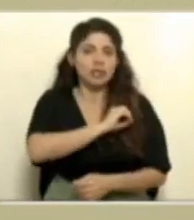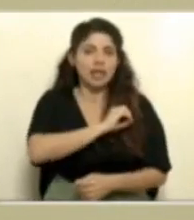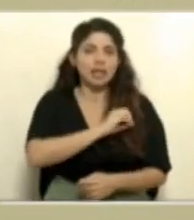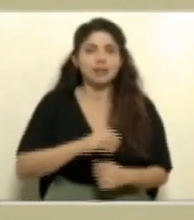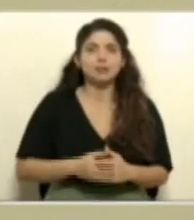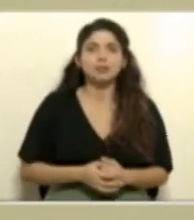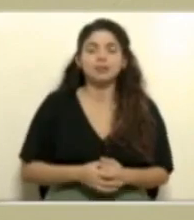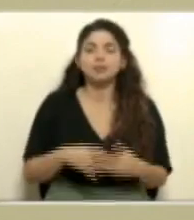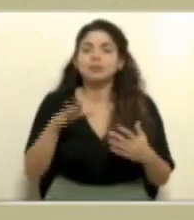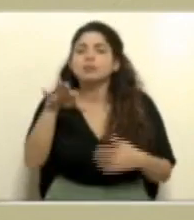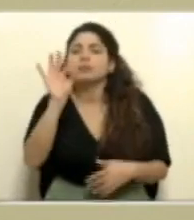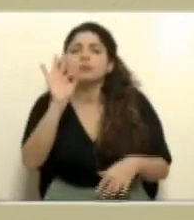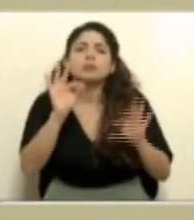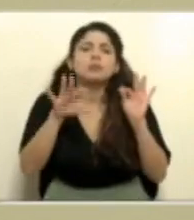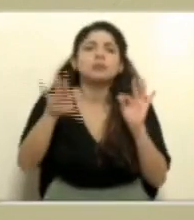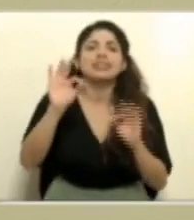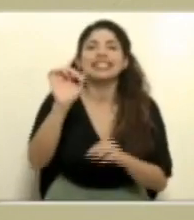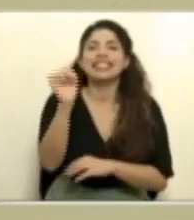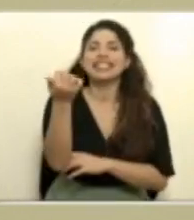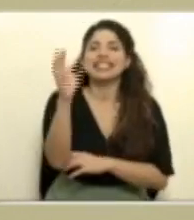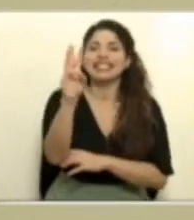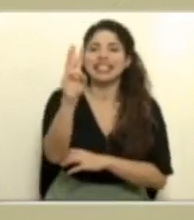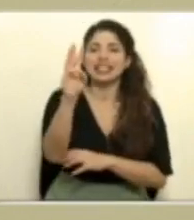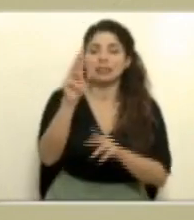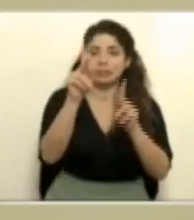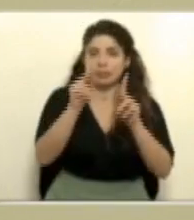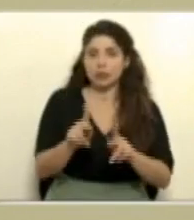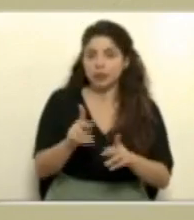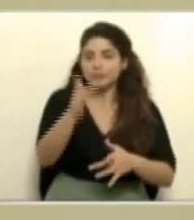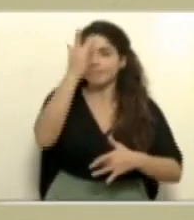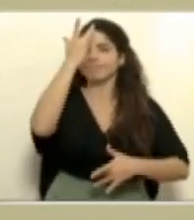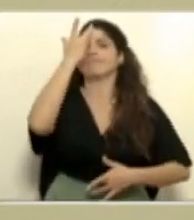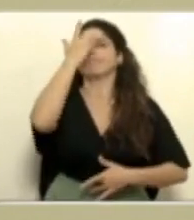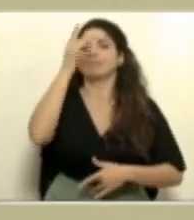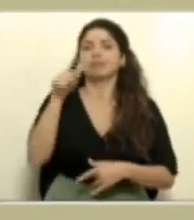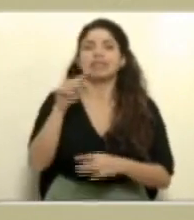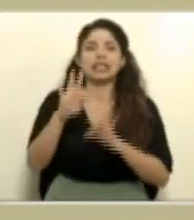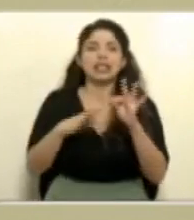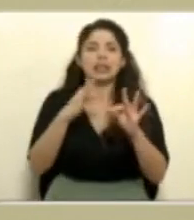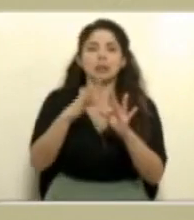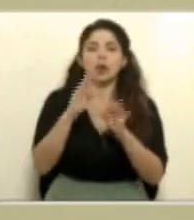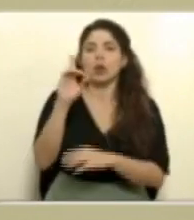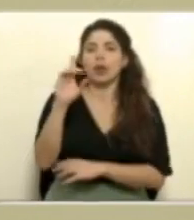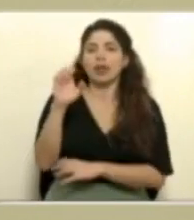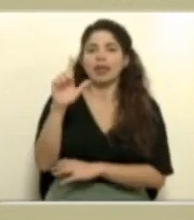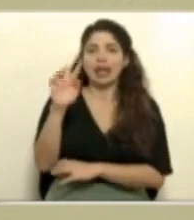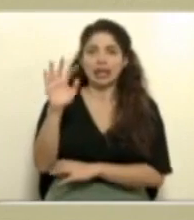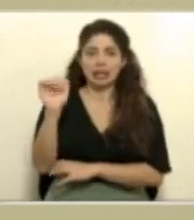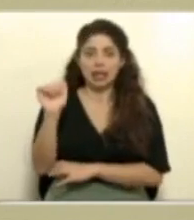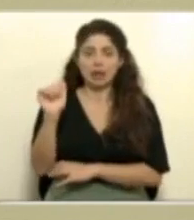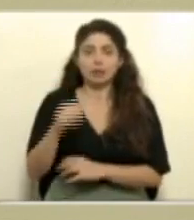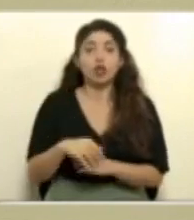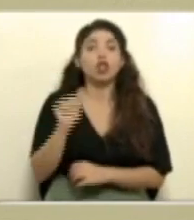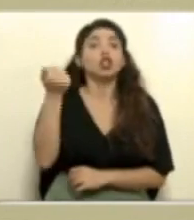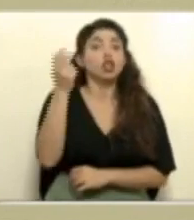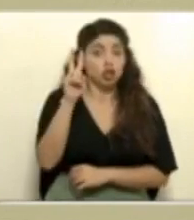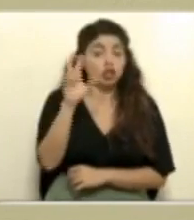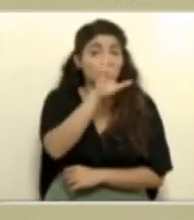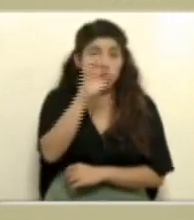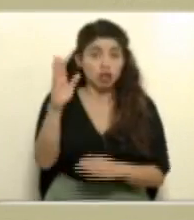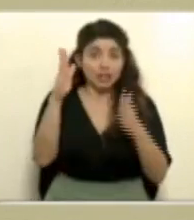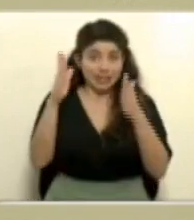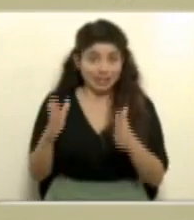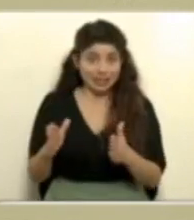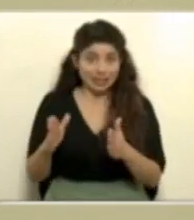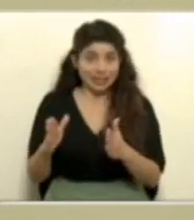y se detectaron 16 casos de la variante delta en el país, se trata de 12 costarricenses